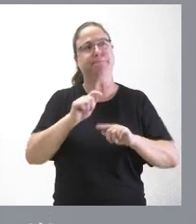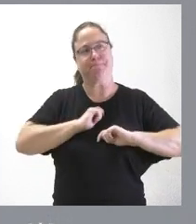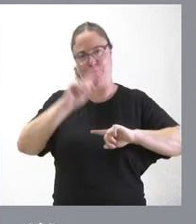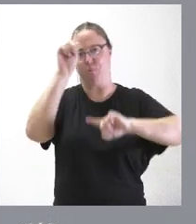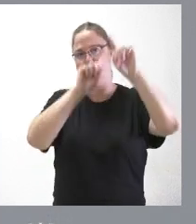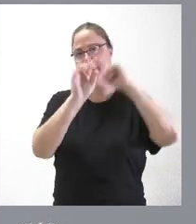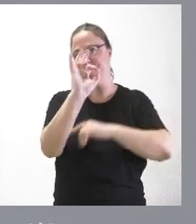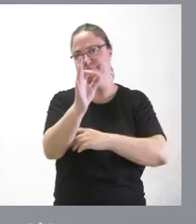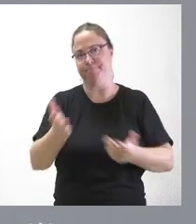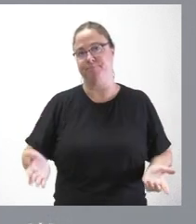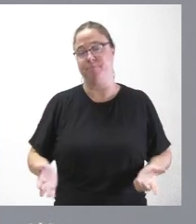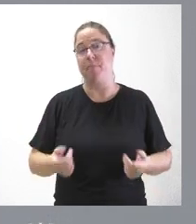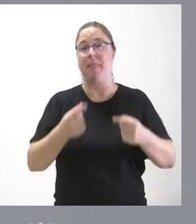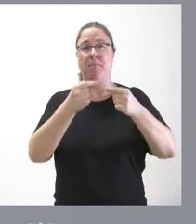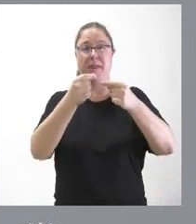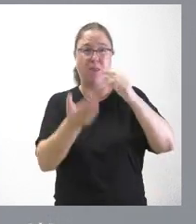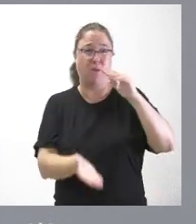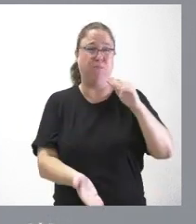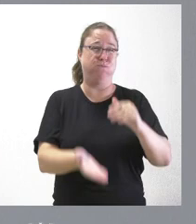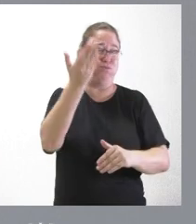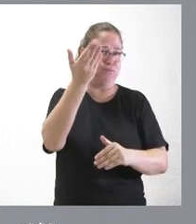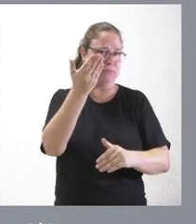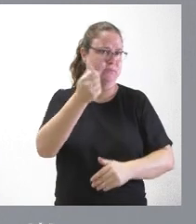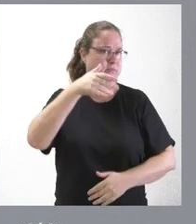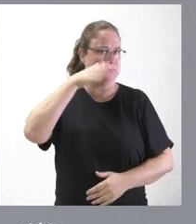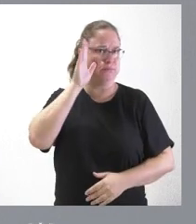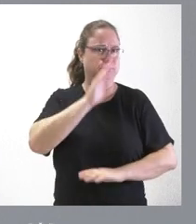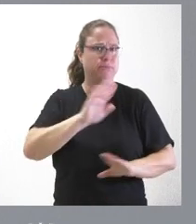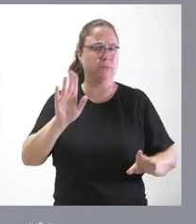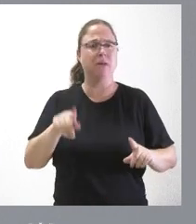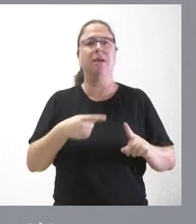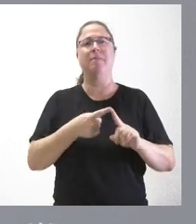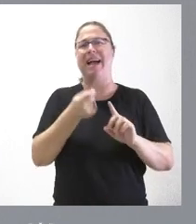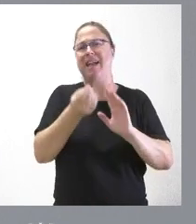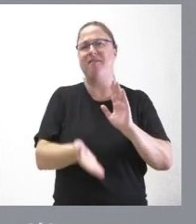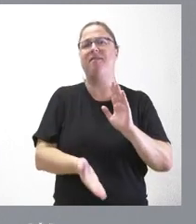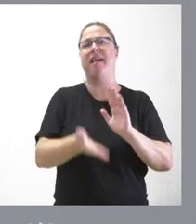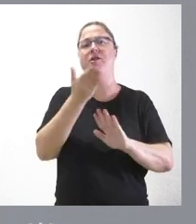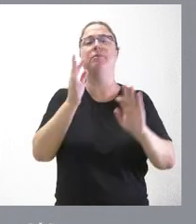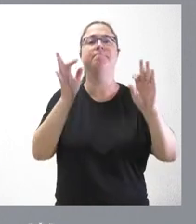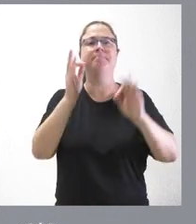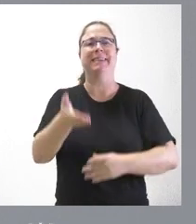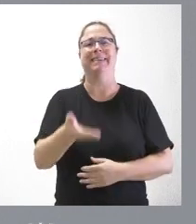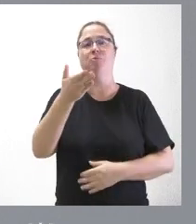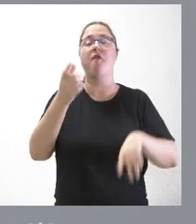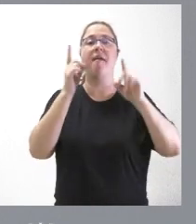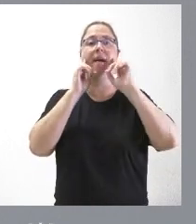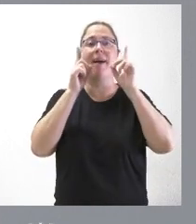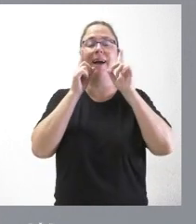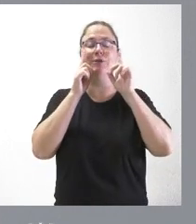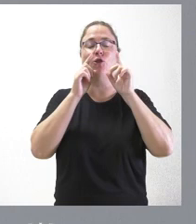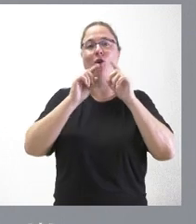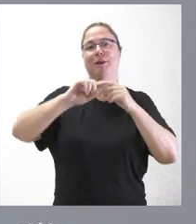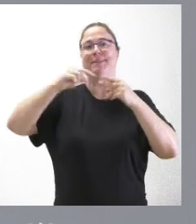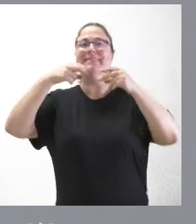Básicamente, ¿cuál es? Pues una inflación muy alta, una inflación que es especialmente importante en el caso de la inflación subyacente,